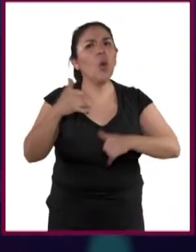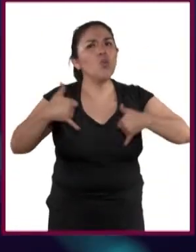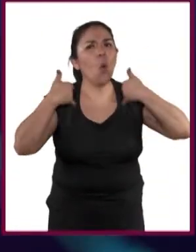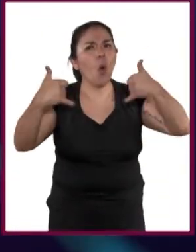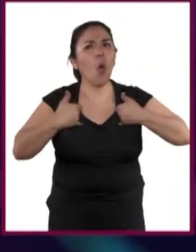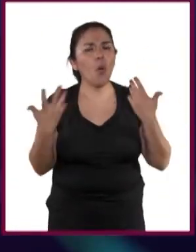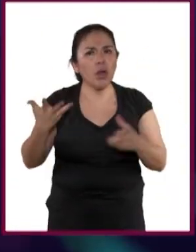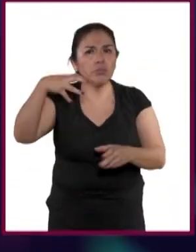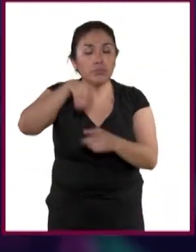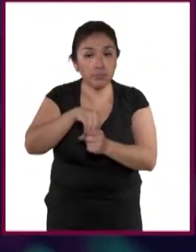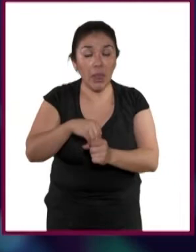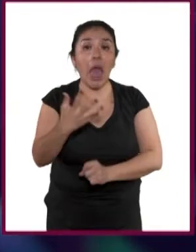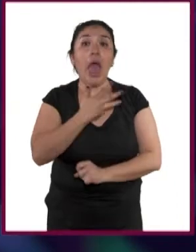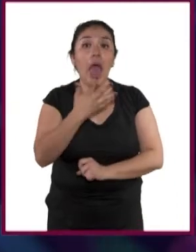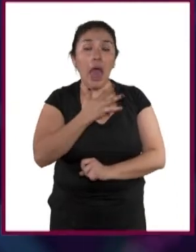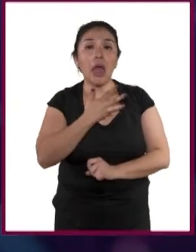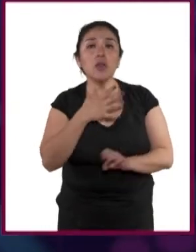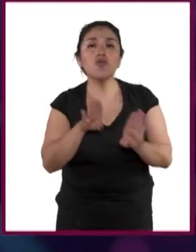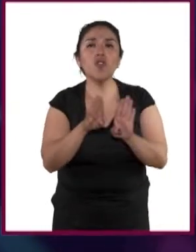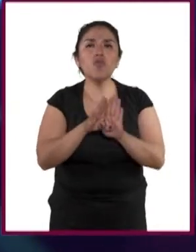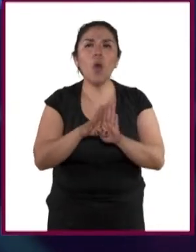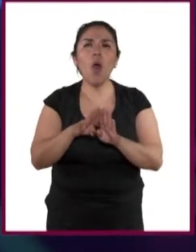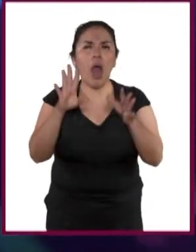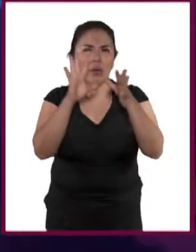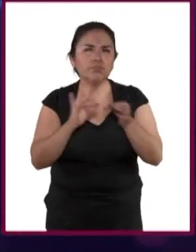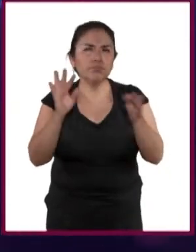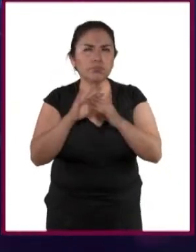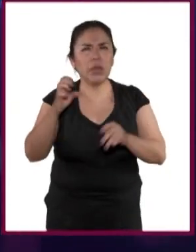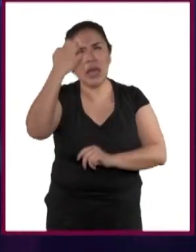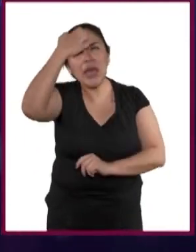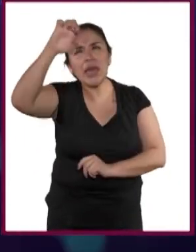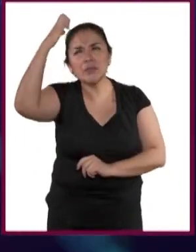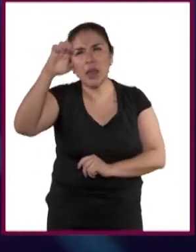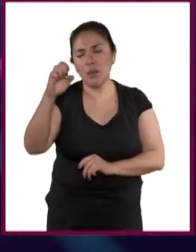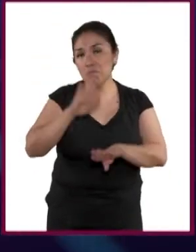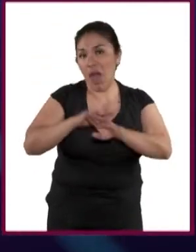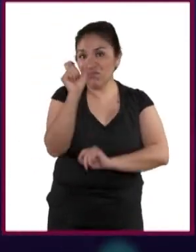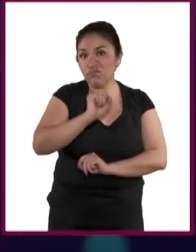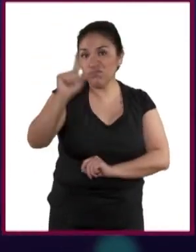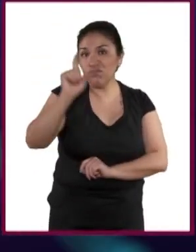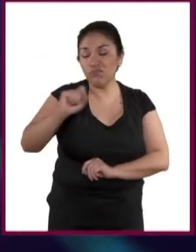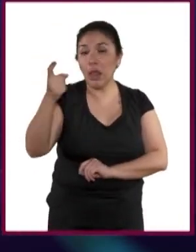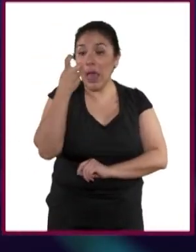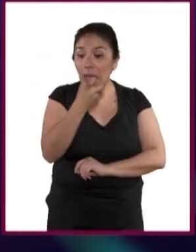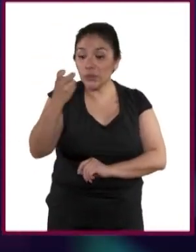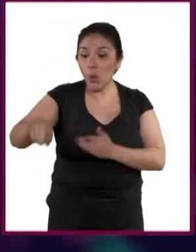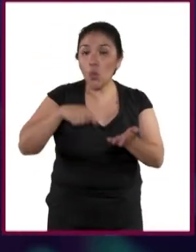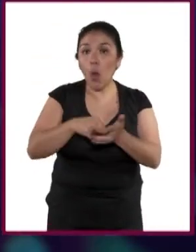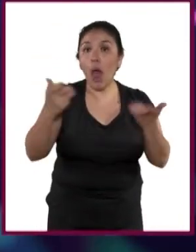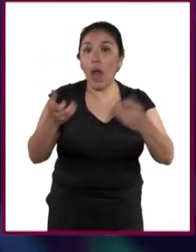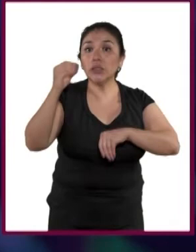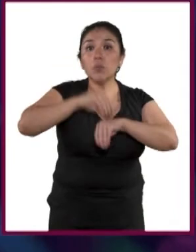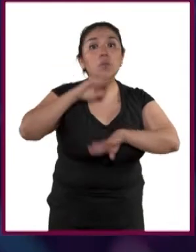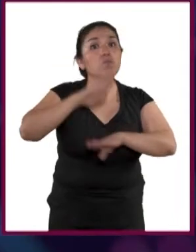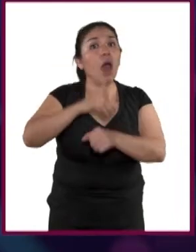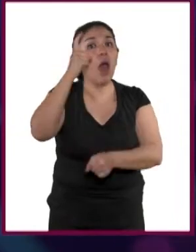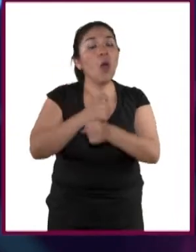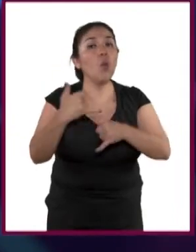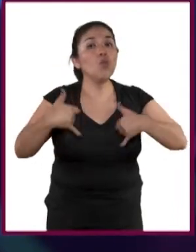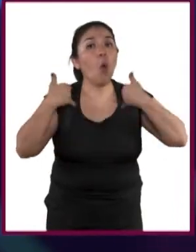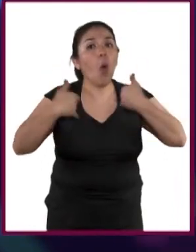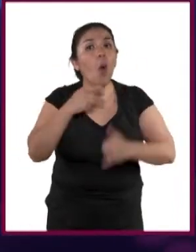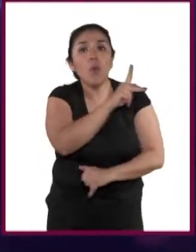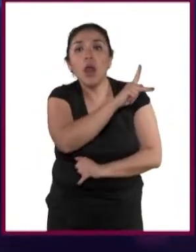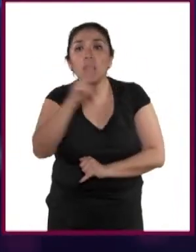los jóvenes. Hay experiencias exitosas donde esas cooperativas están construidas exclusivamente por jóvenes.